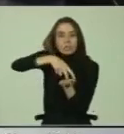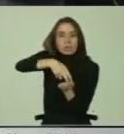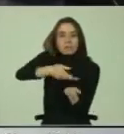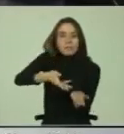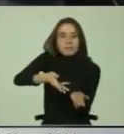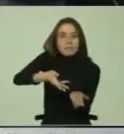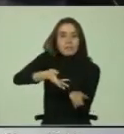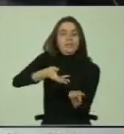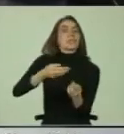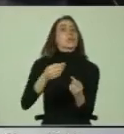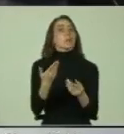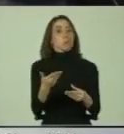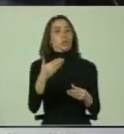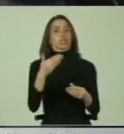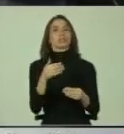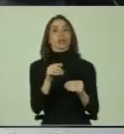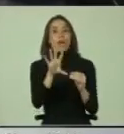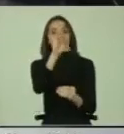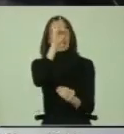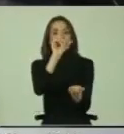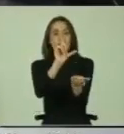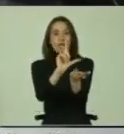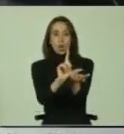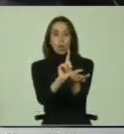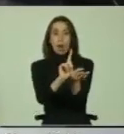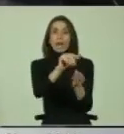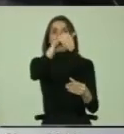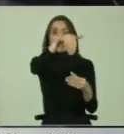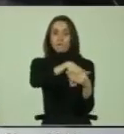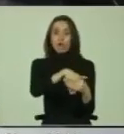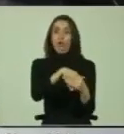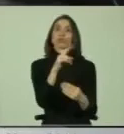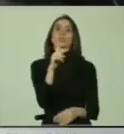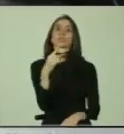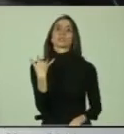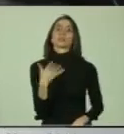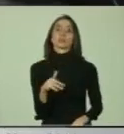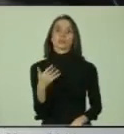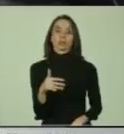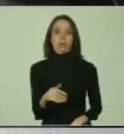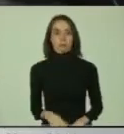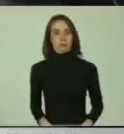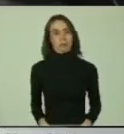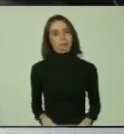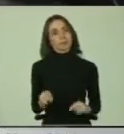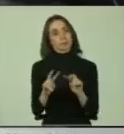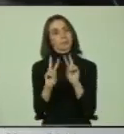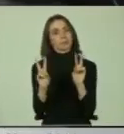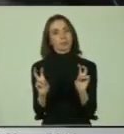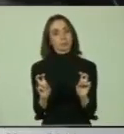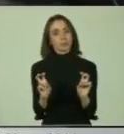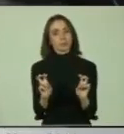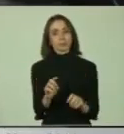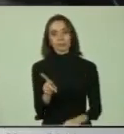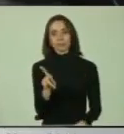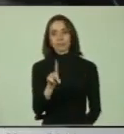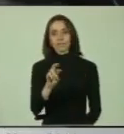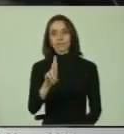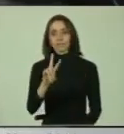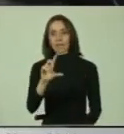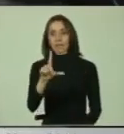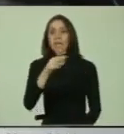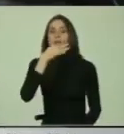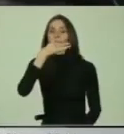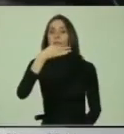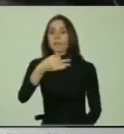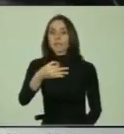razón por la que la selección de los recintos es un aspecto clave. Sobre esta materia, el CERVEL señaló que en